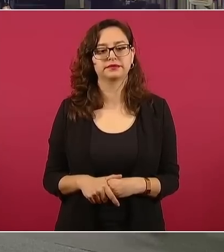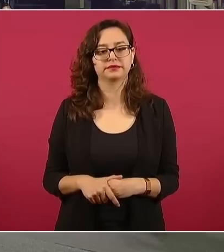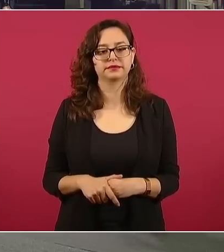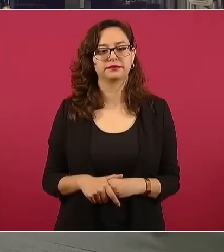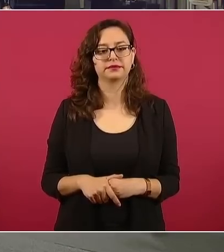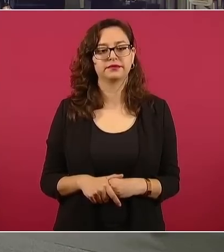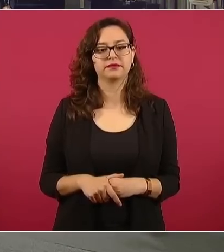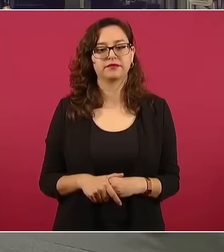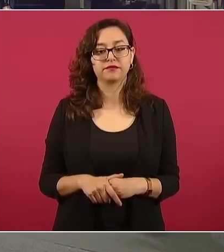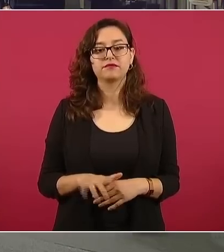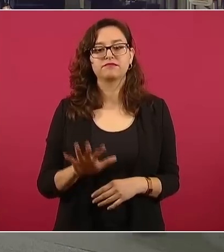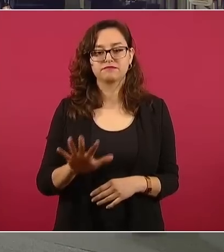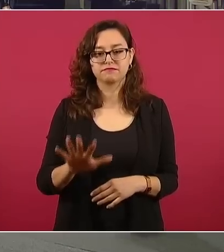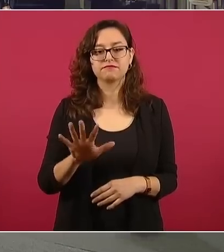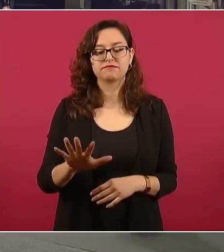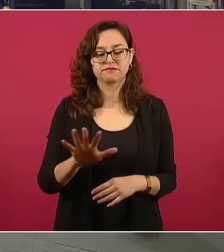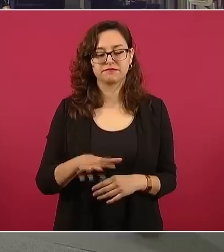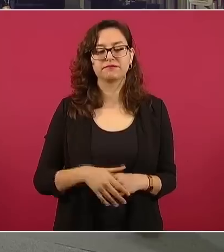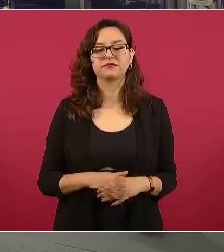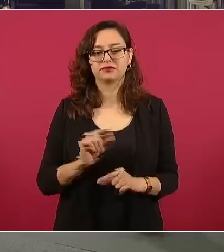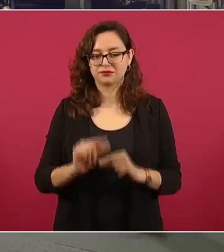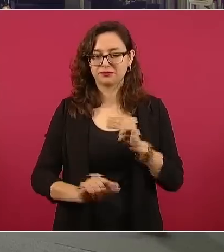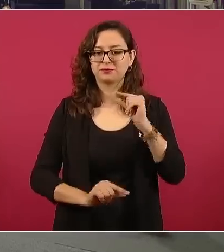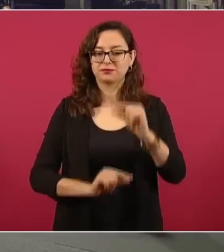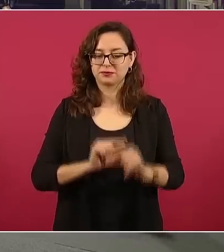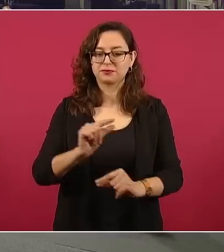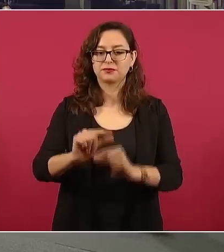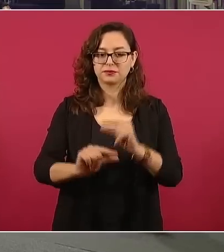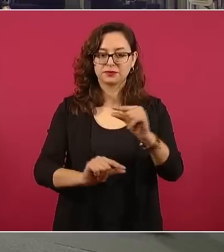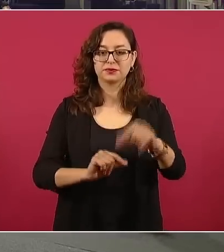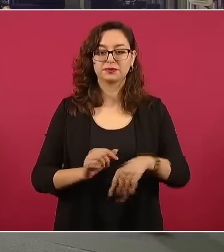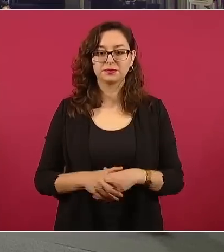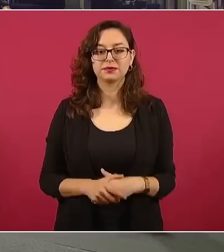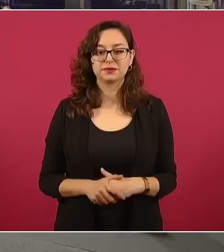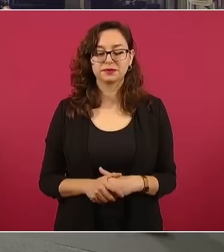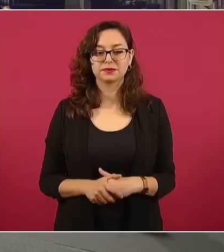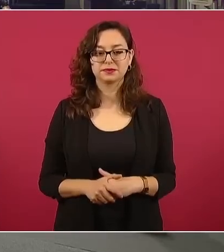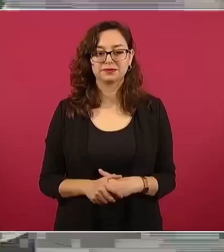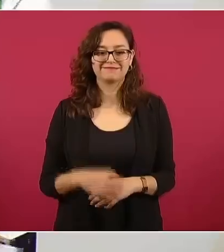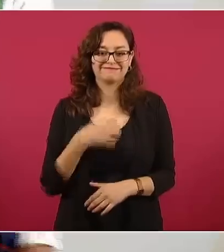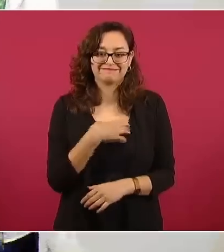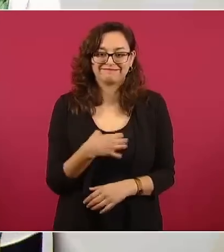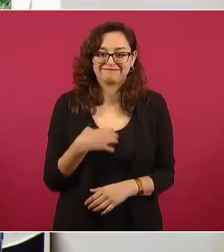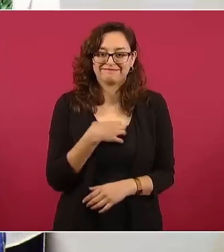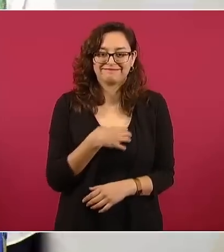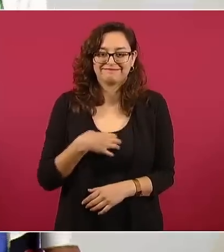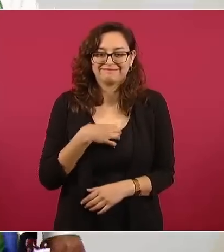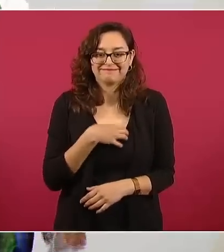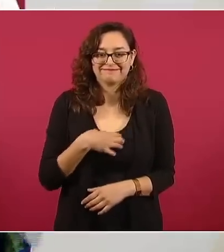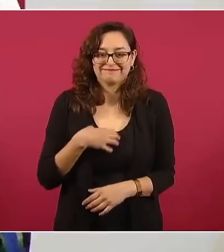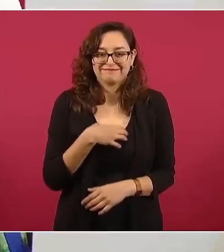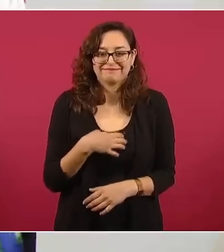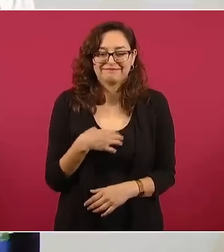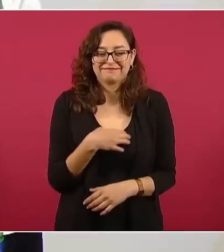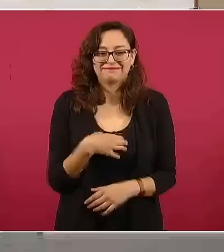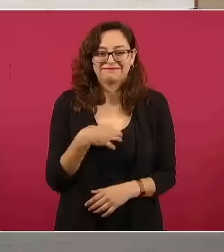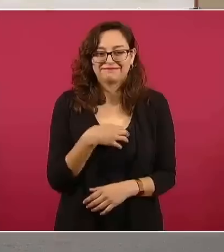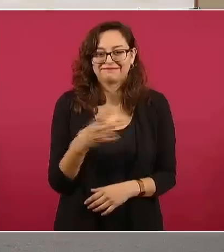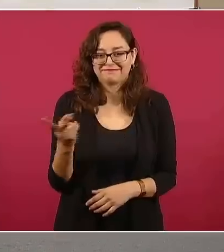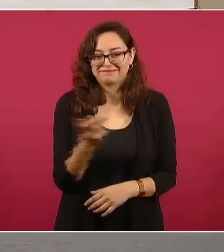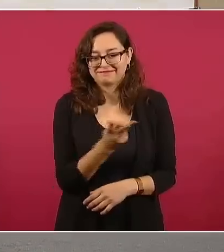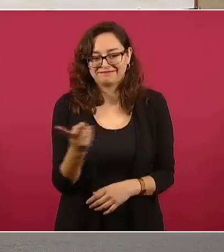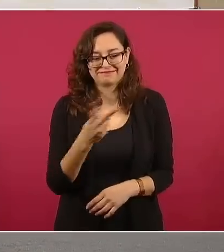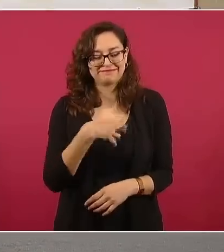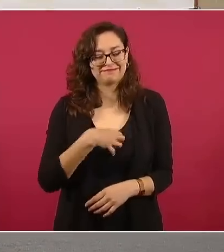Estamos viendo eso, vamos, por parte. Pero estoy muy contento por los dos